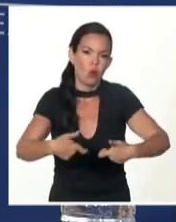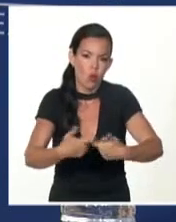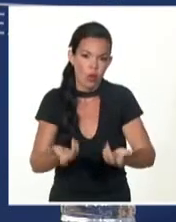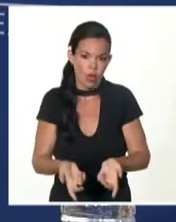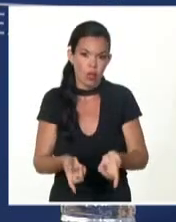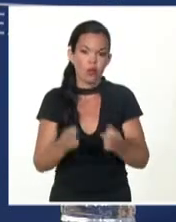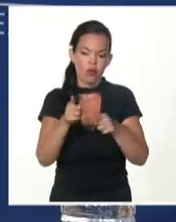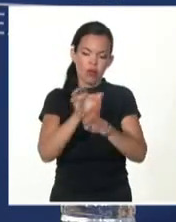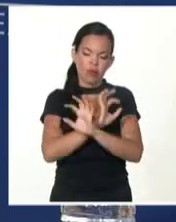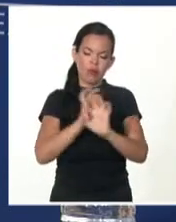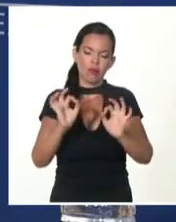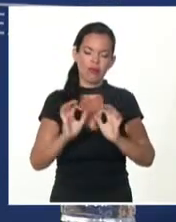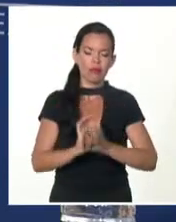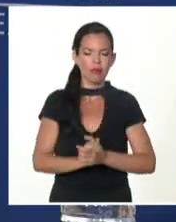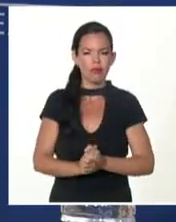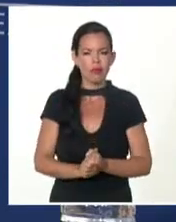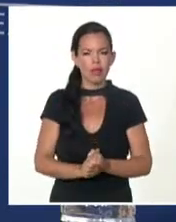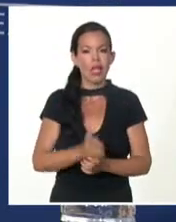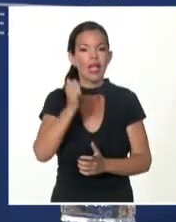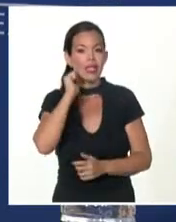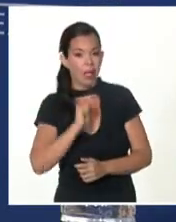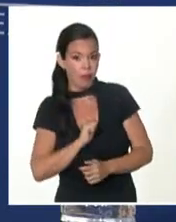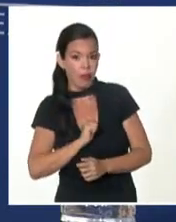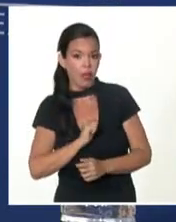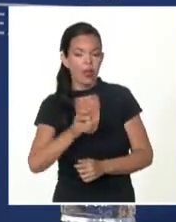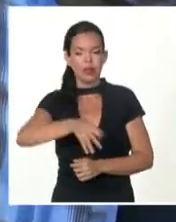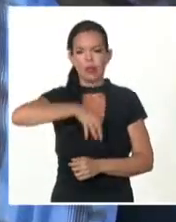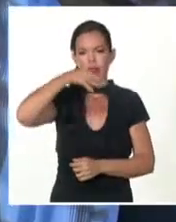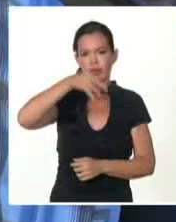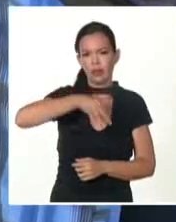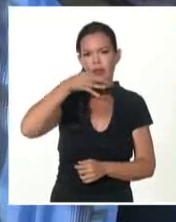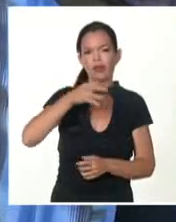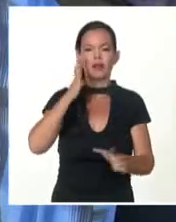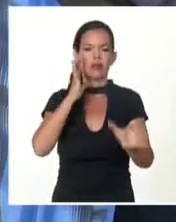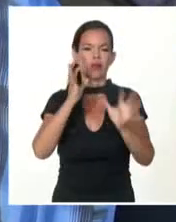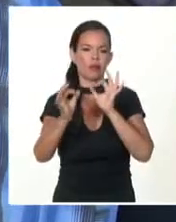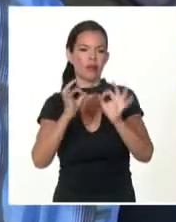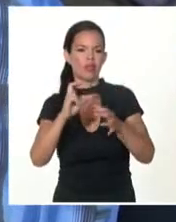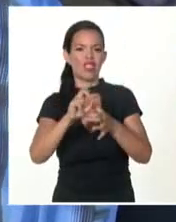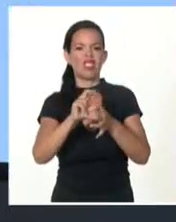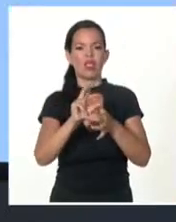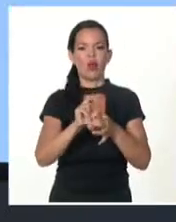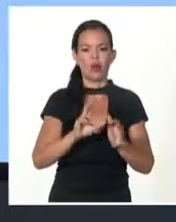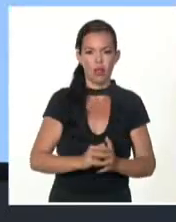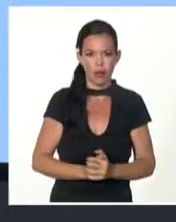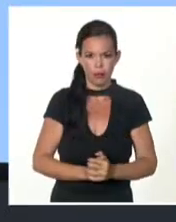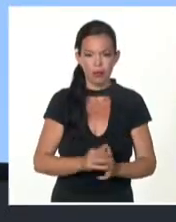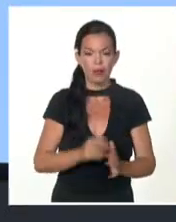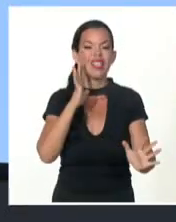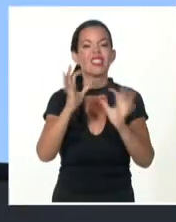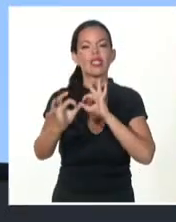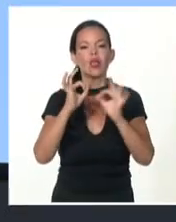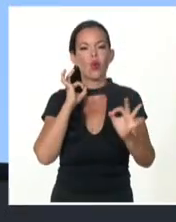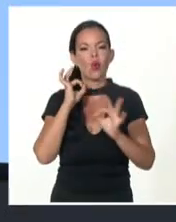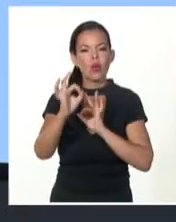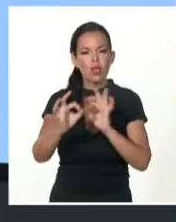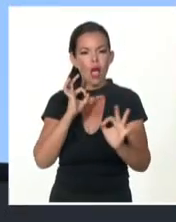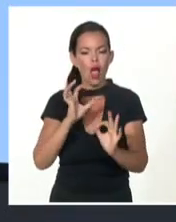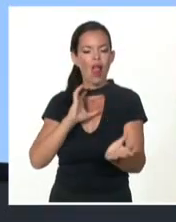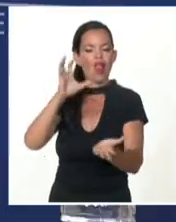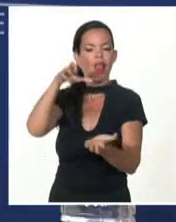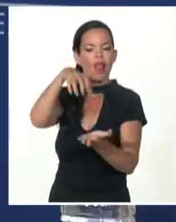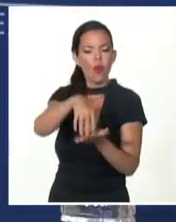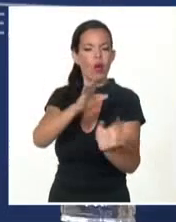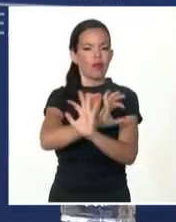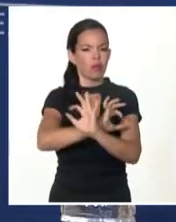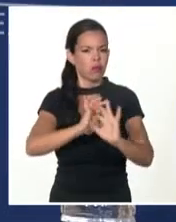específicos. Se habla también de la seguridad, pero desde el punto de vista de la seguridad del destino, en cuanto al turismo y en cuanto a